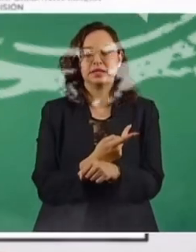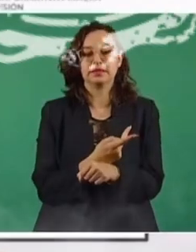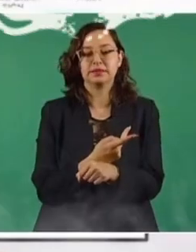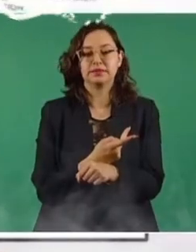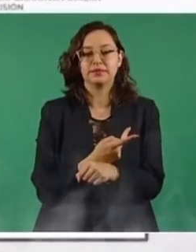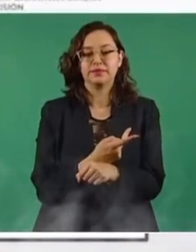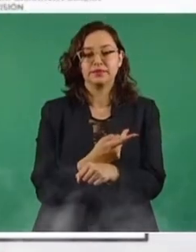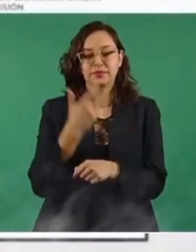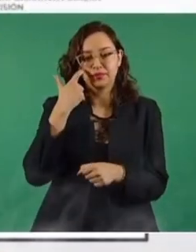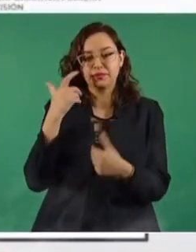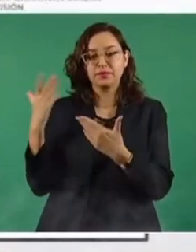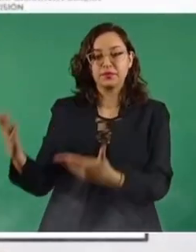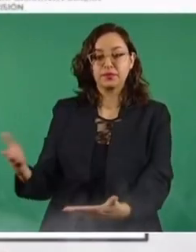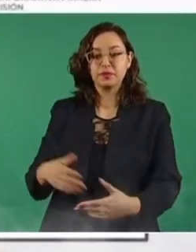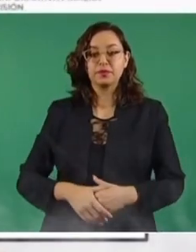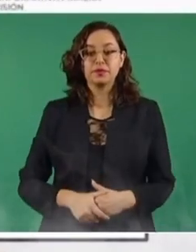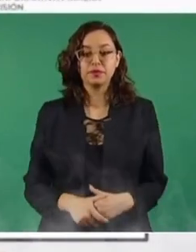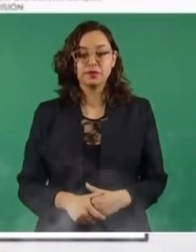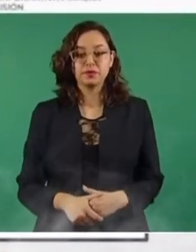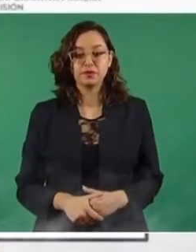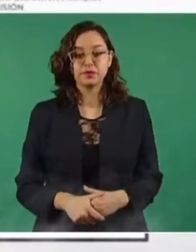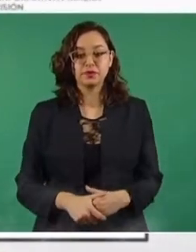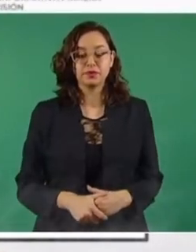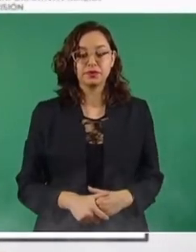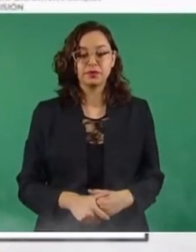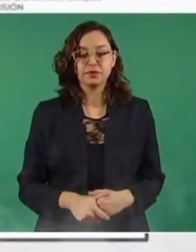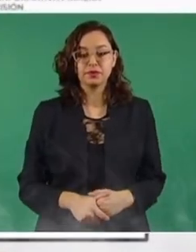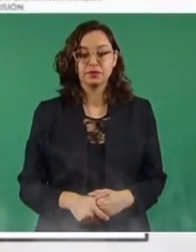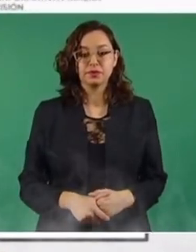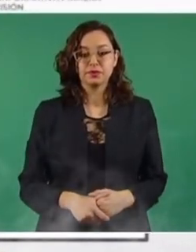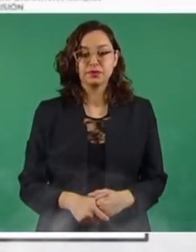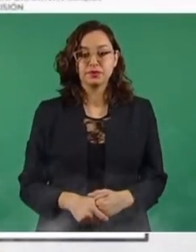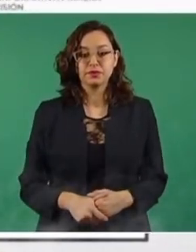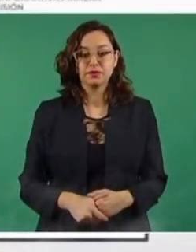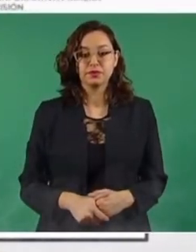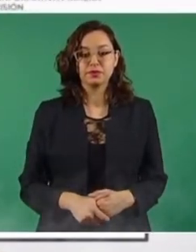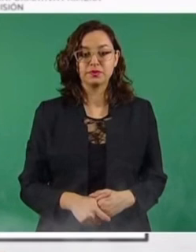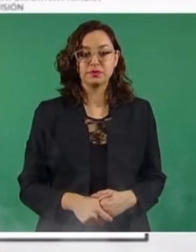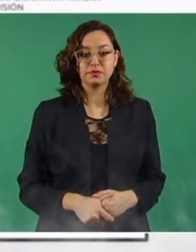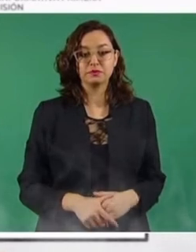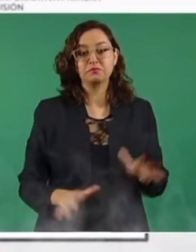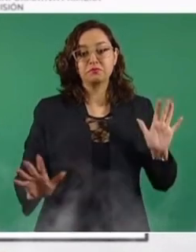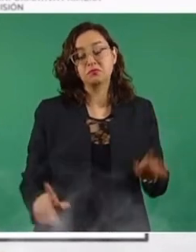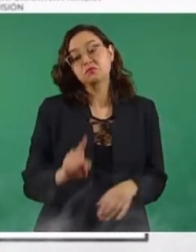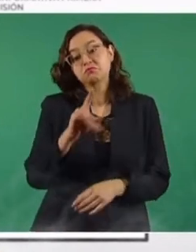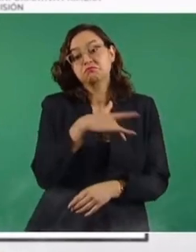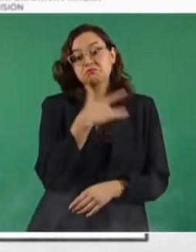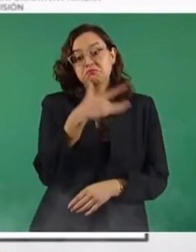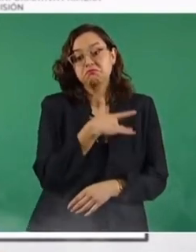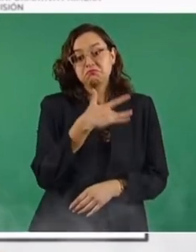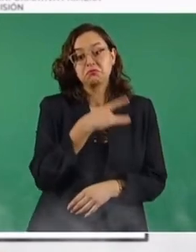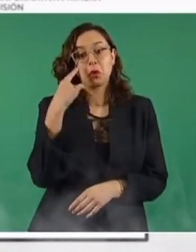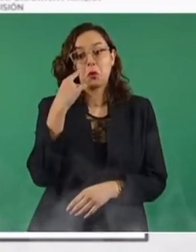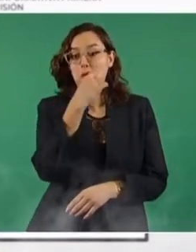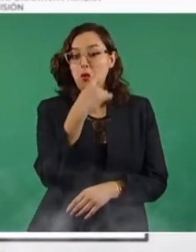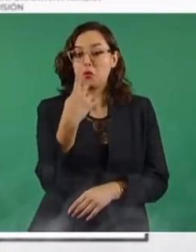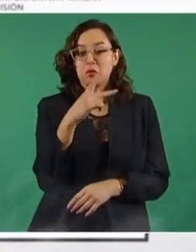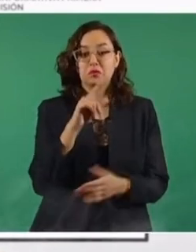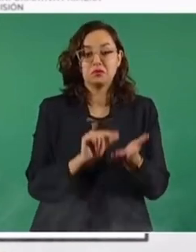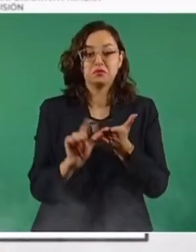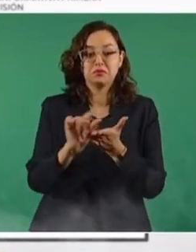De lo que azulear a entender es la cuarta transformación. Saque usted sus conclusiones. Aquí el tuit.